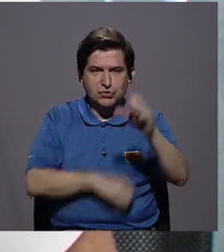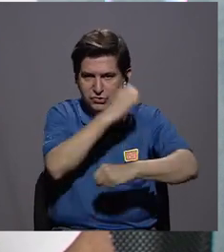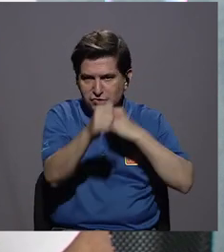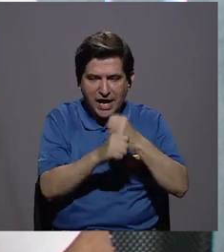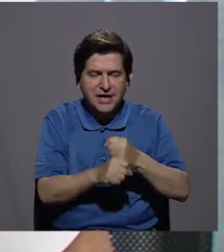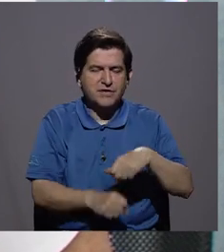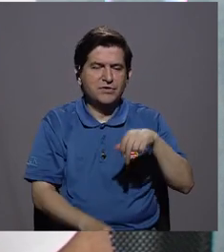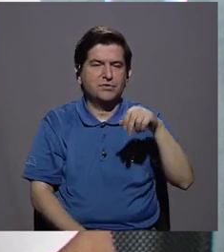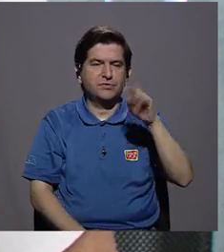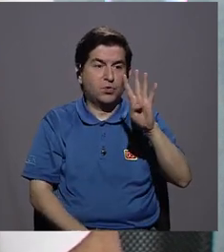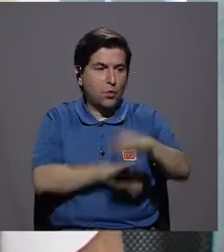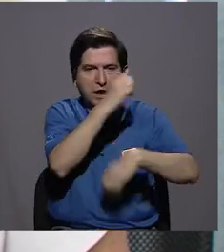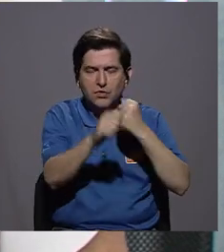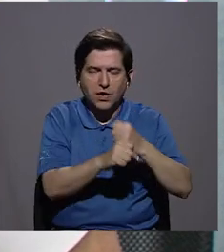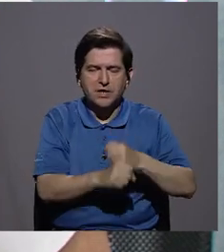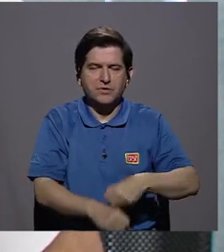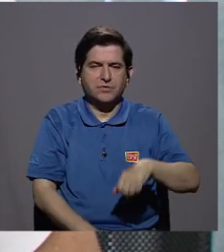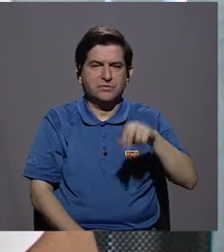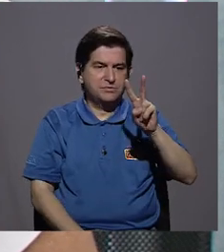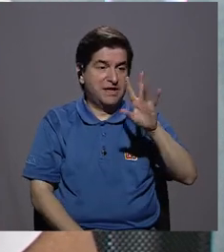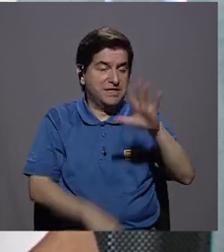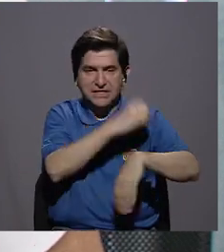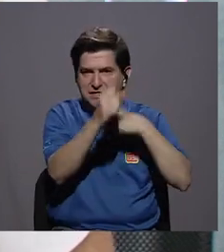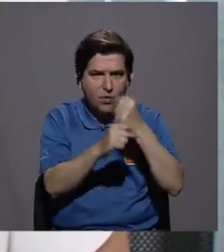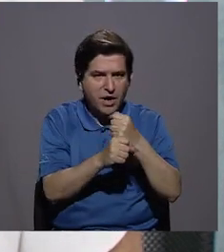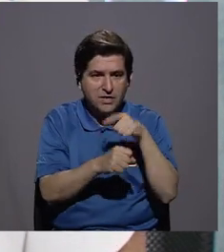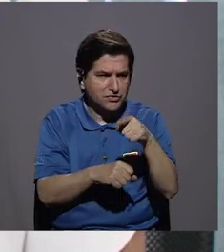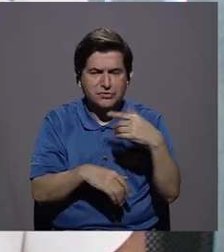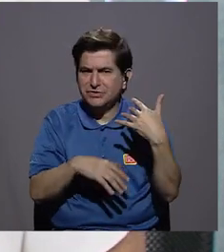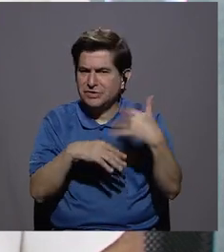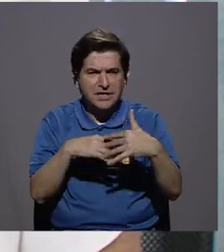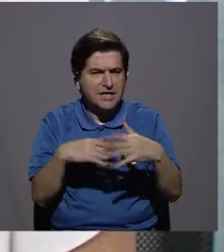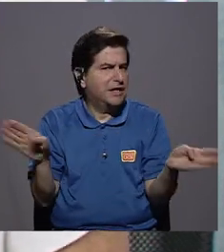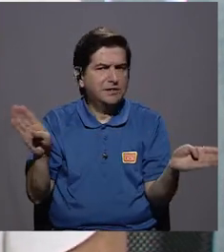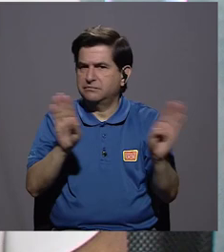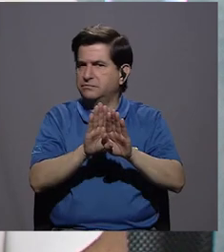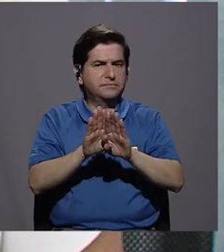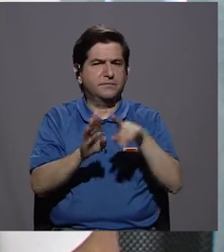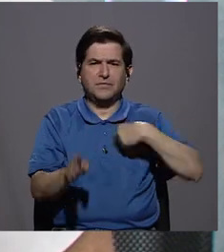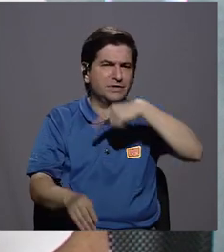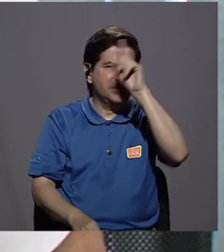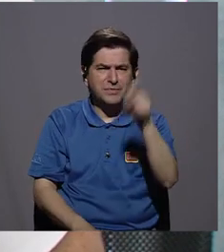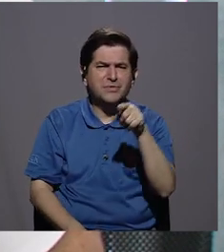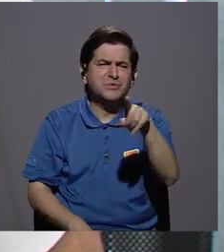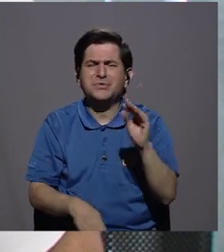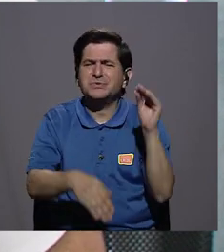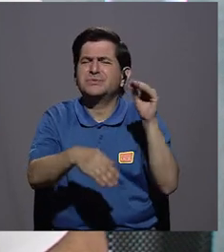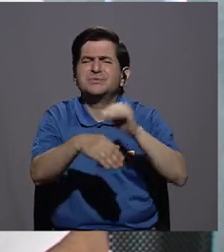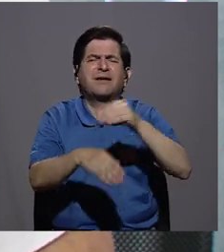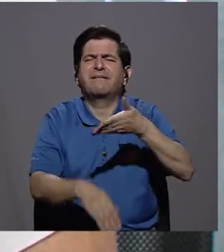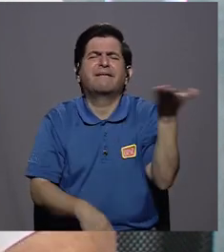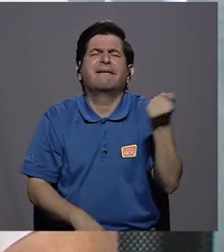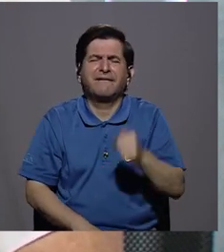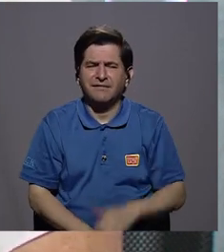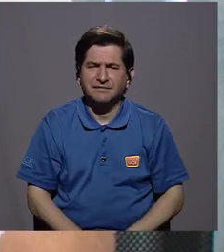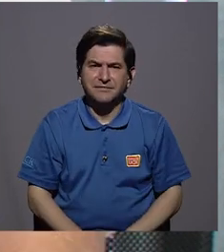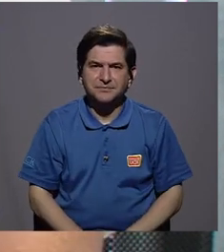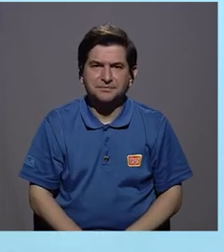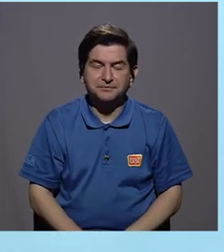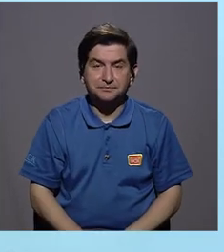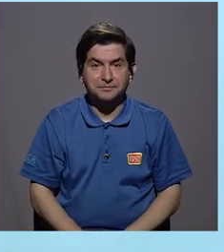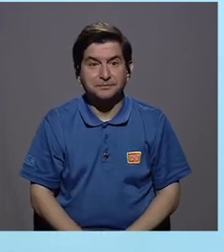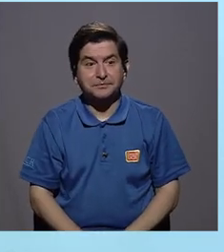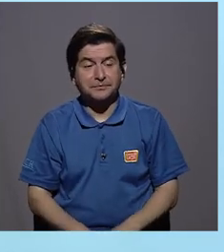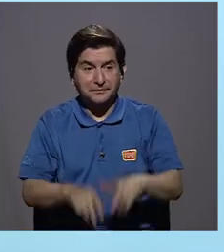25 años, 50 años y no cierre esa herida. Yo les pregunto, ¿qué se han puesto? Fabiola,